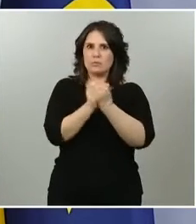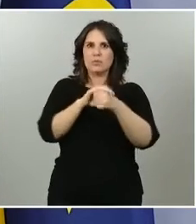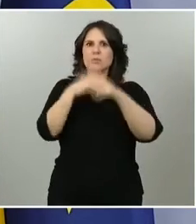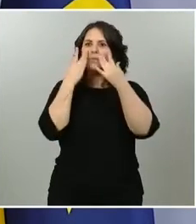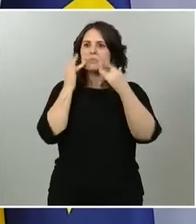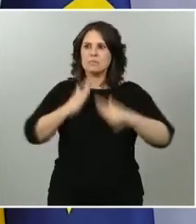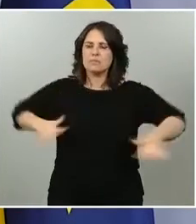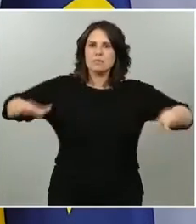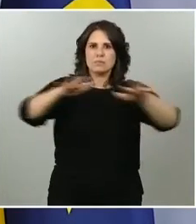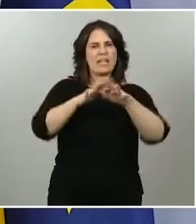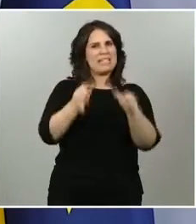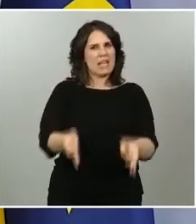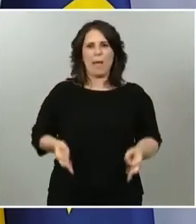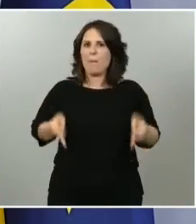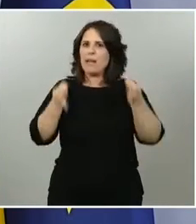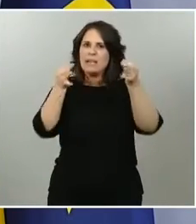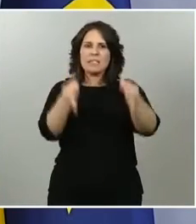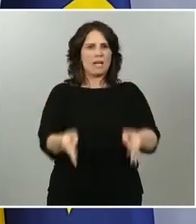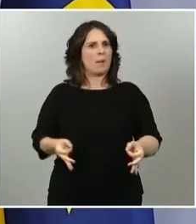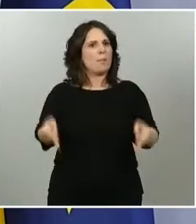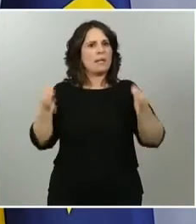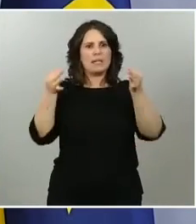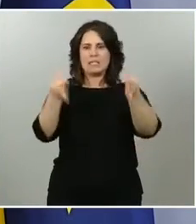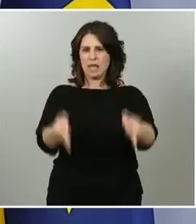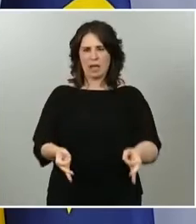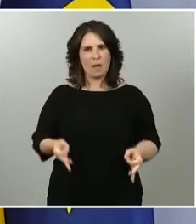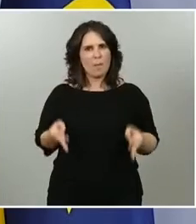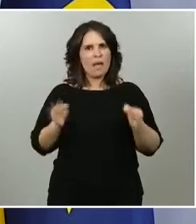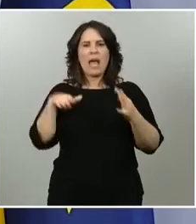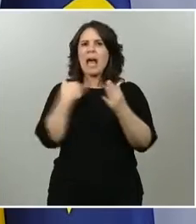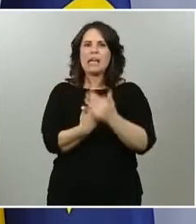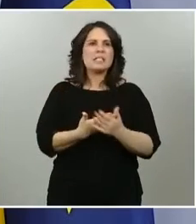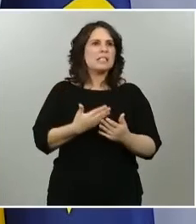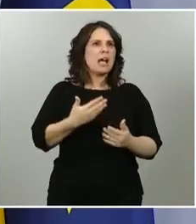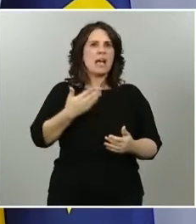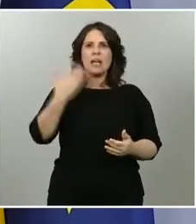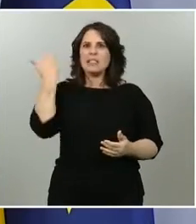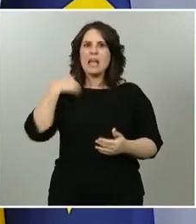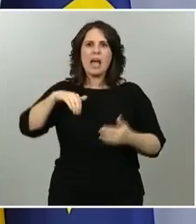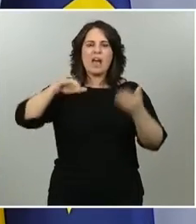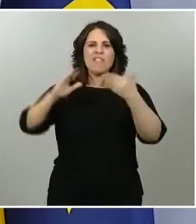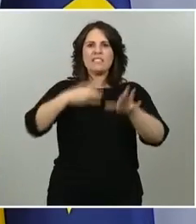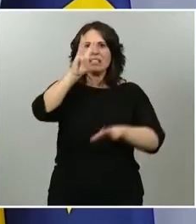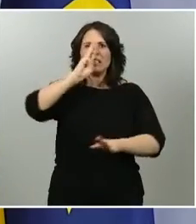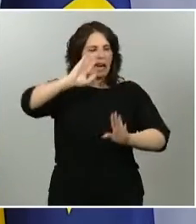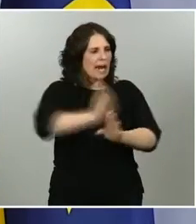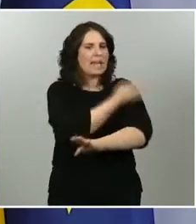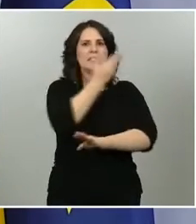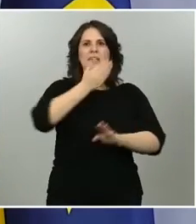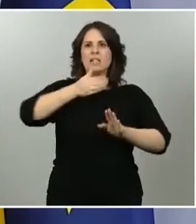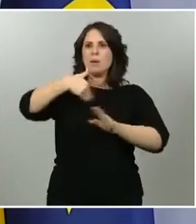siempre sirve. Va a servir, incluso, cuando estemos ya, hayamos superado la fase 3 y estemos en la orden, siempre las